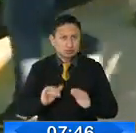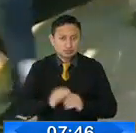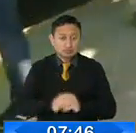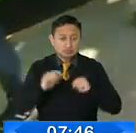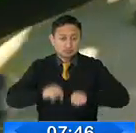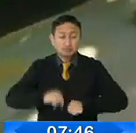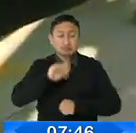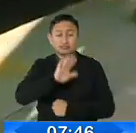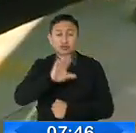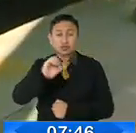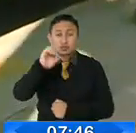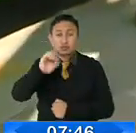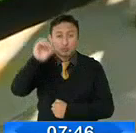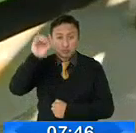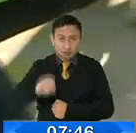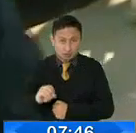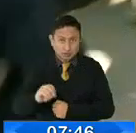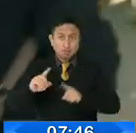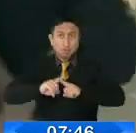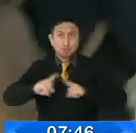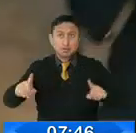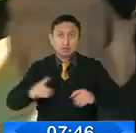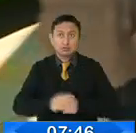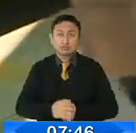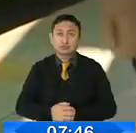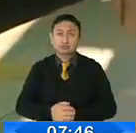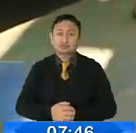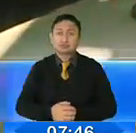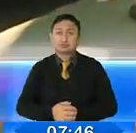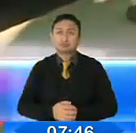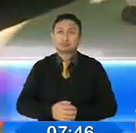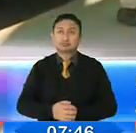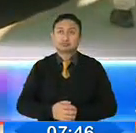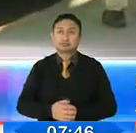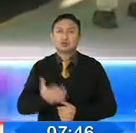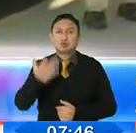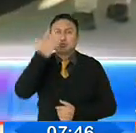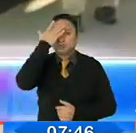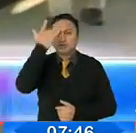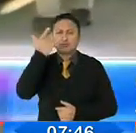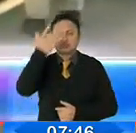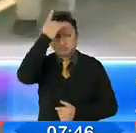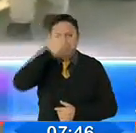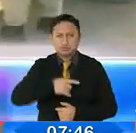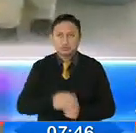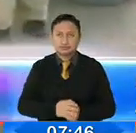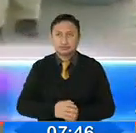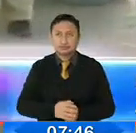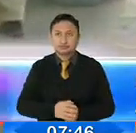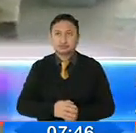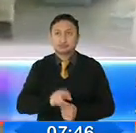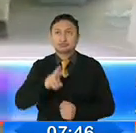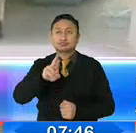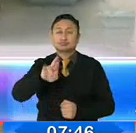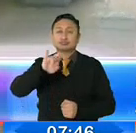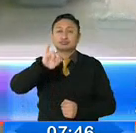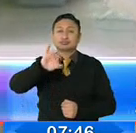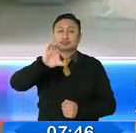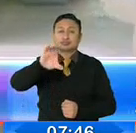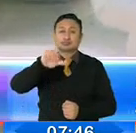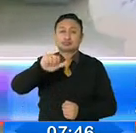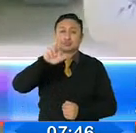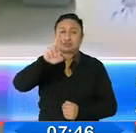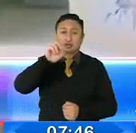continúa siendo el 50%. Pero para ampliar información y conocer por qué se toma esta decisión, estamos con Ricardo Salvador, quien es el director de